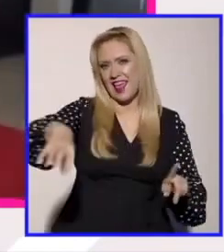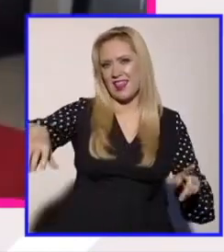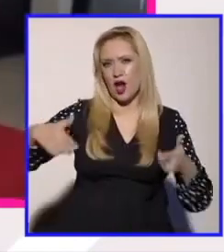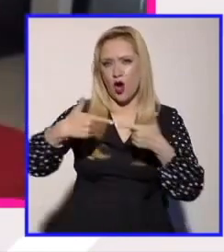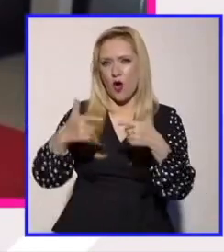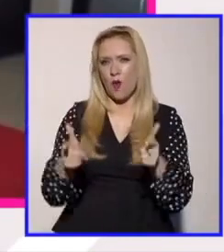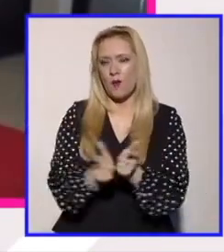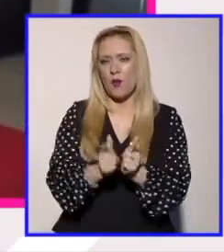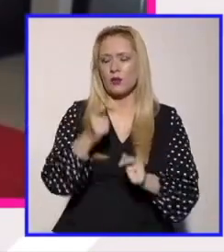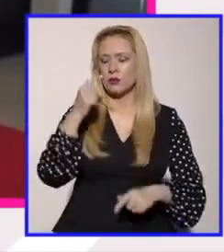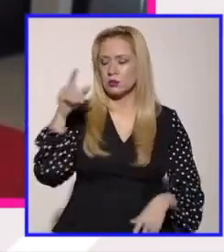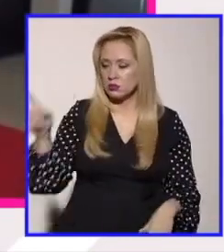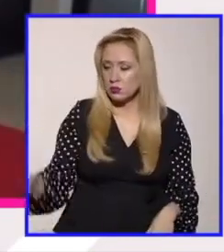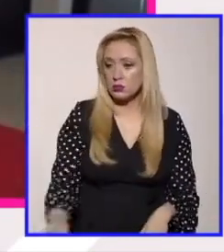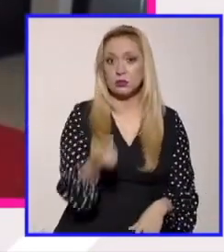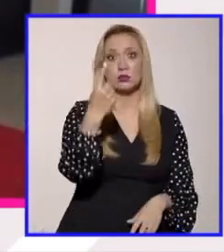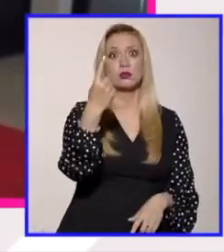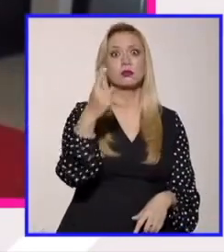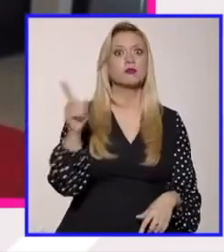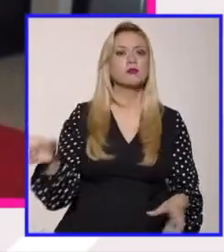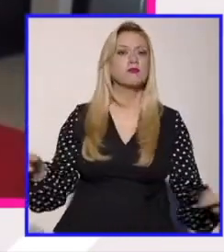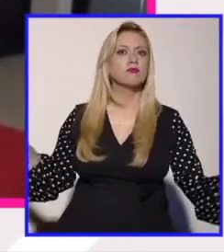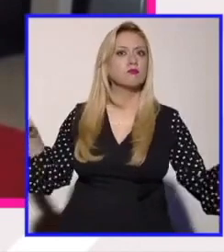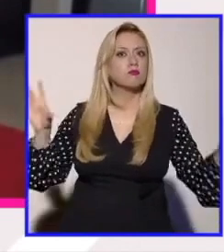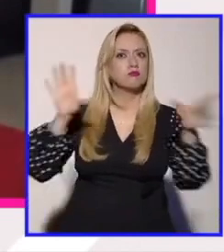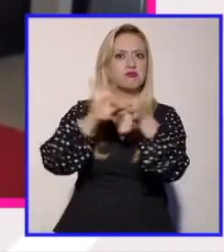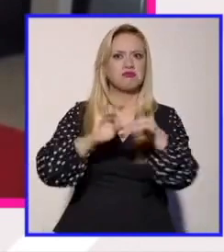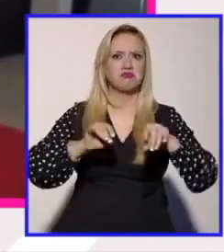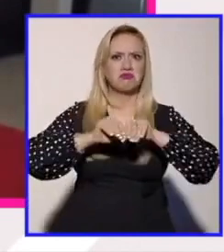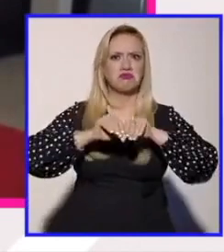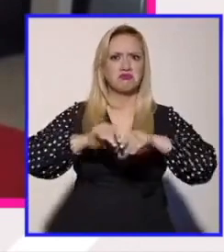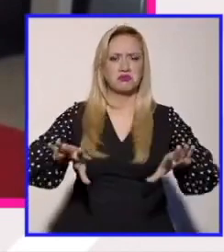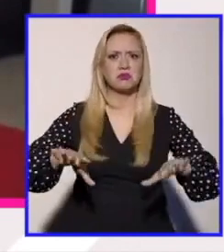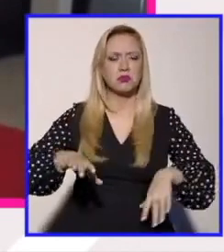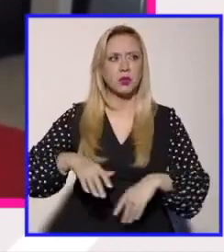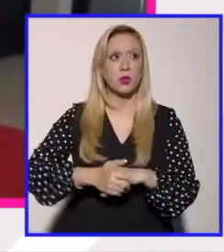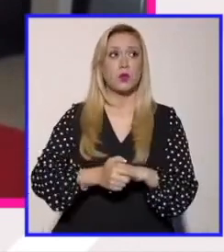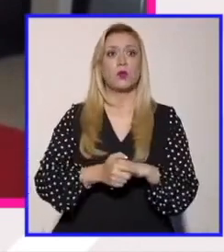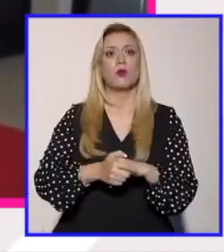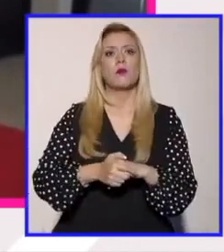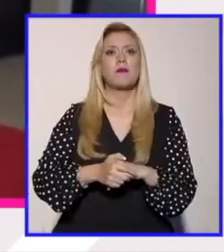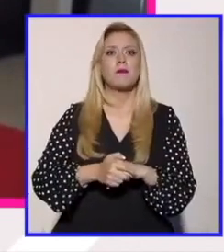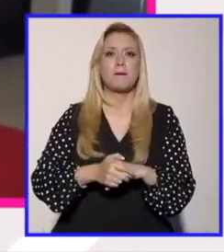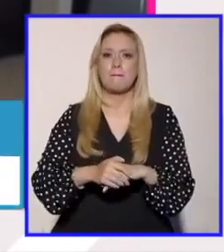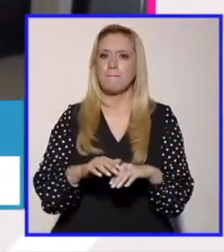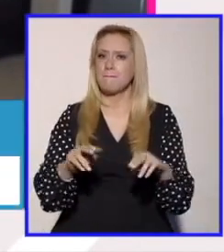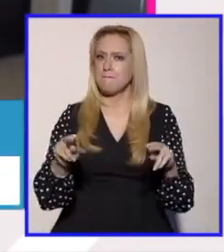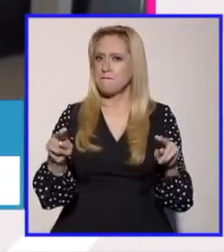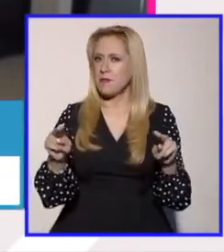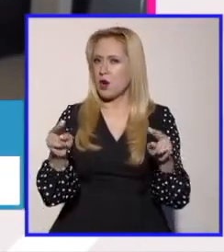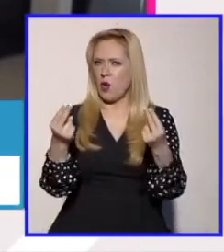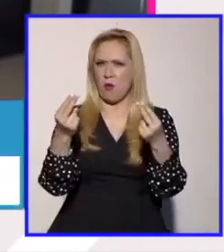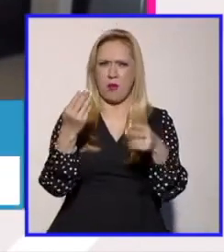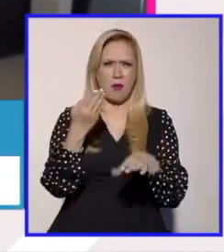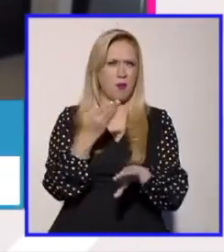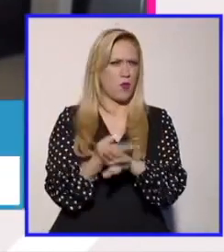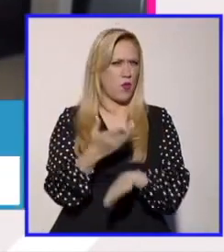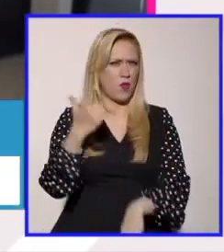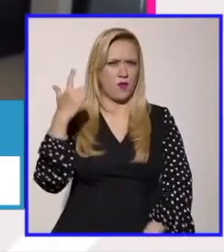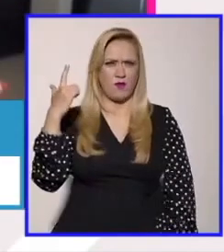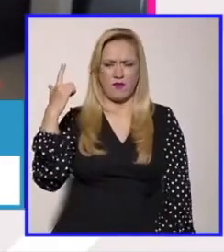que declaró al público lo que iba a hacer y creó una broma pesadísima, donde